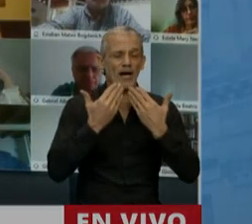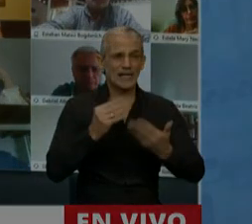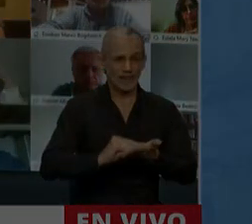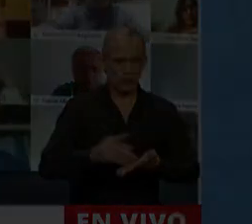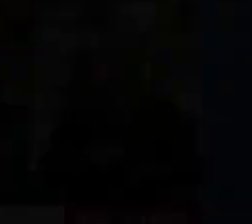diputado.